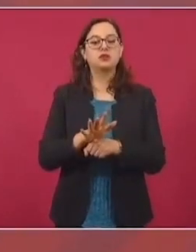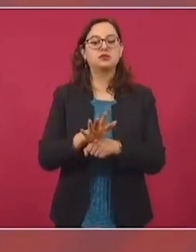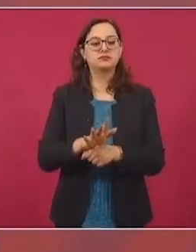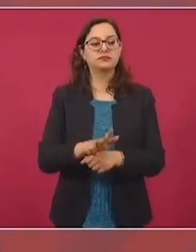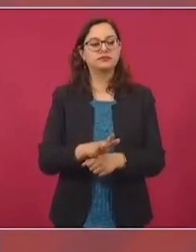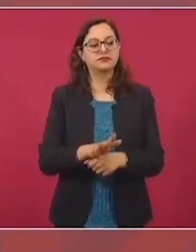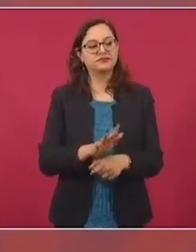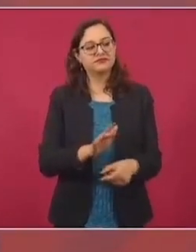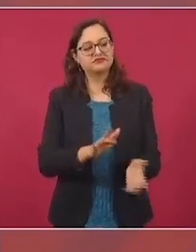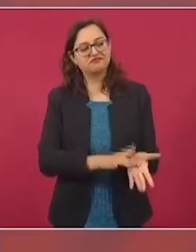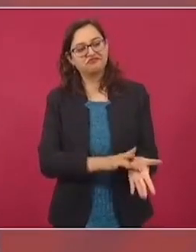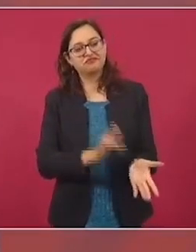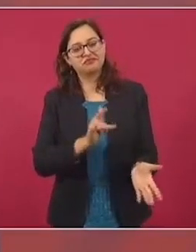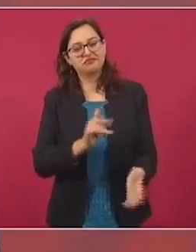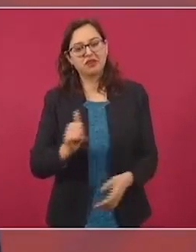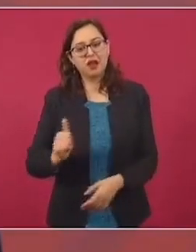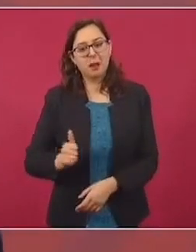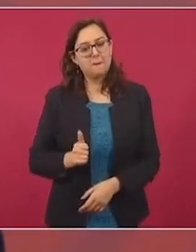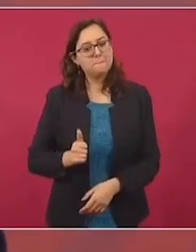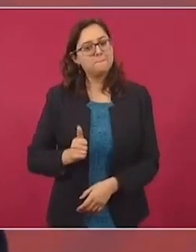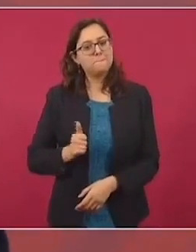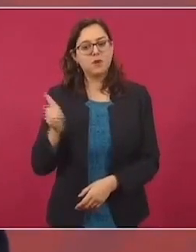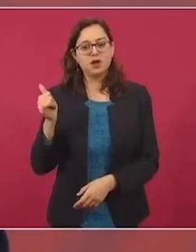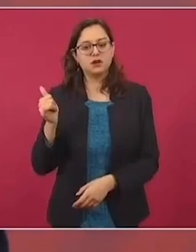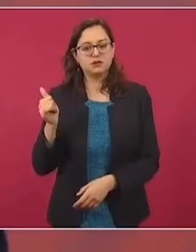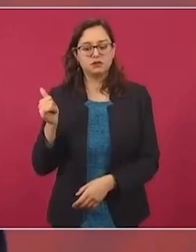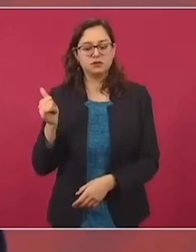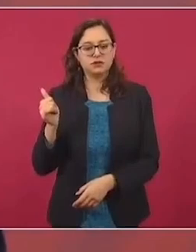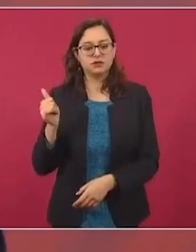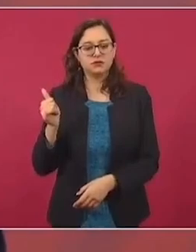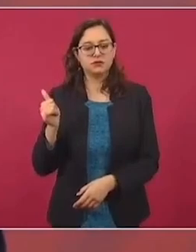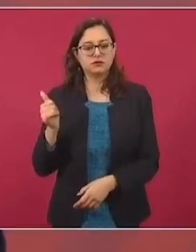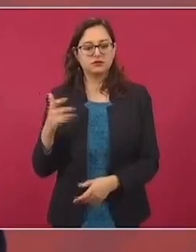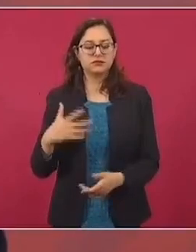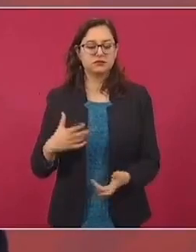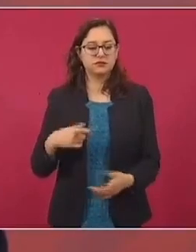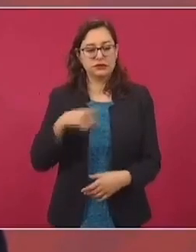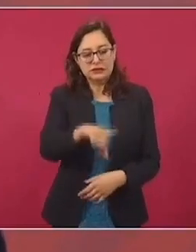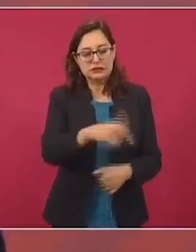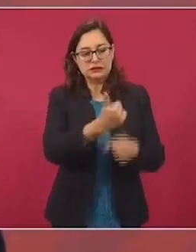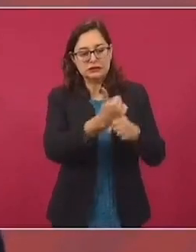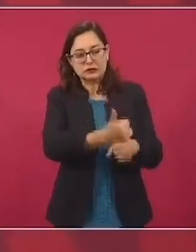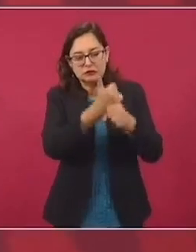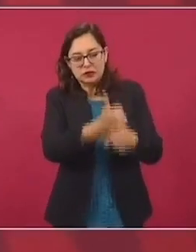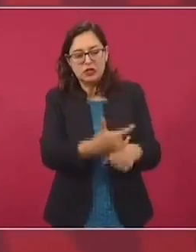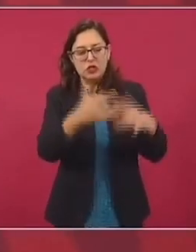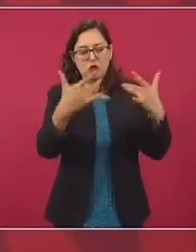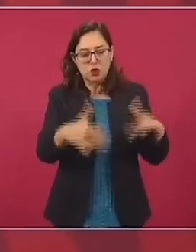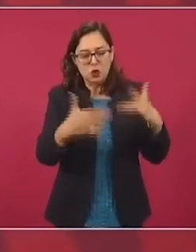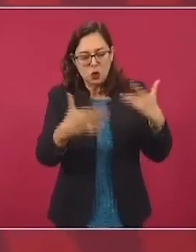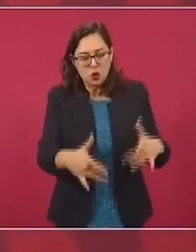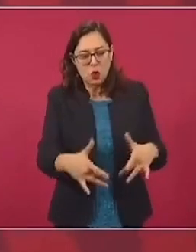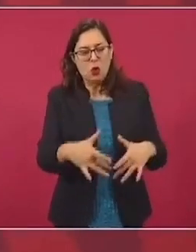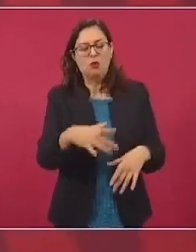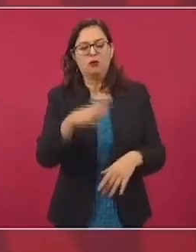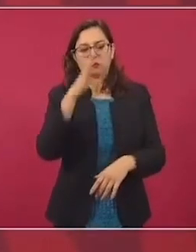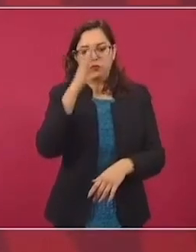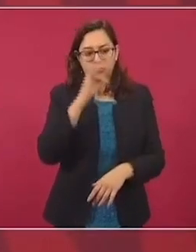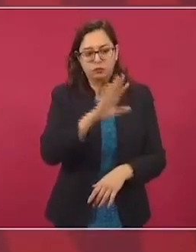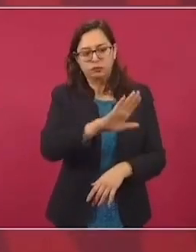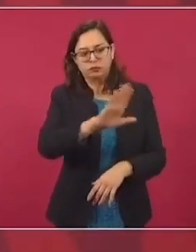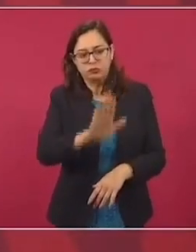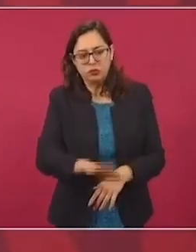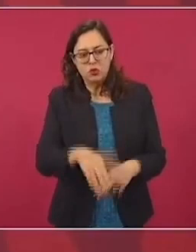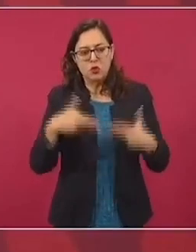provecho hasta del dolor humano,